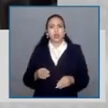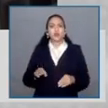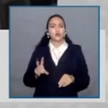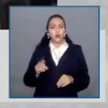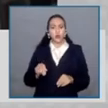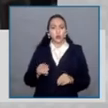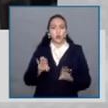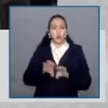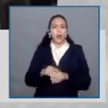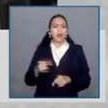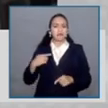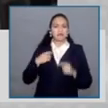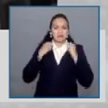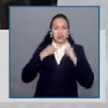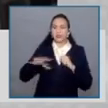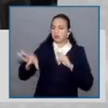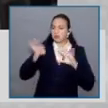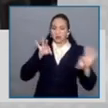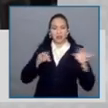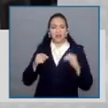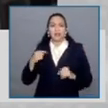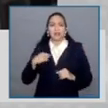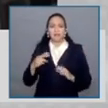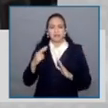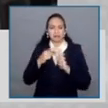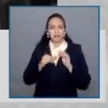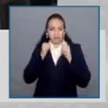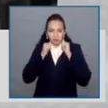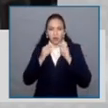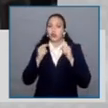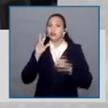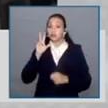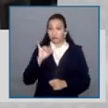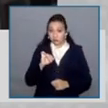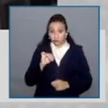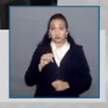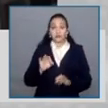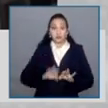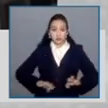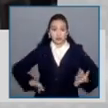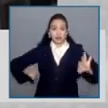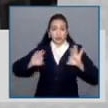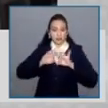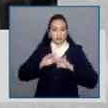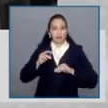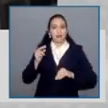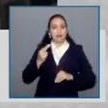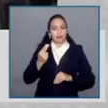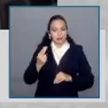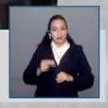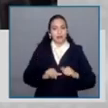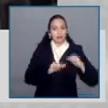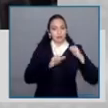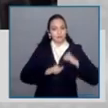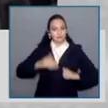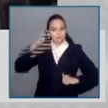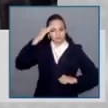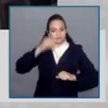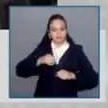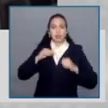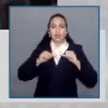Entonces, la legislación secundaria en los comités de evaluación podría tener cierta incidencia, voy a decirlo así,